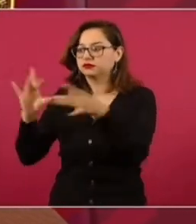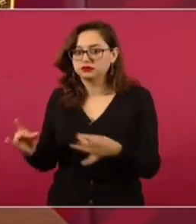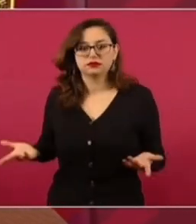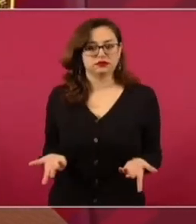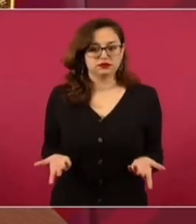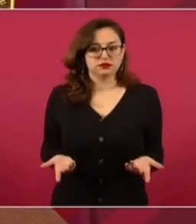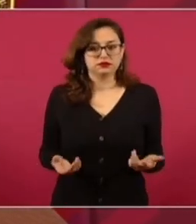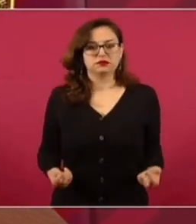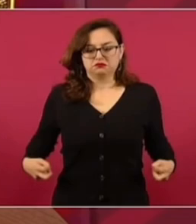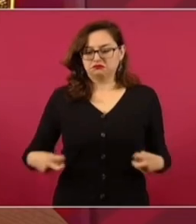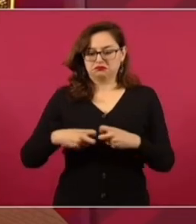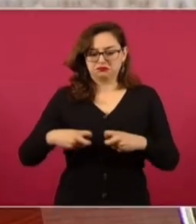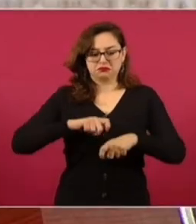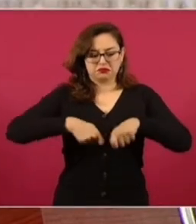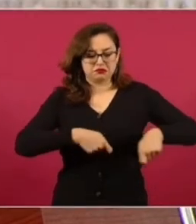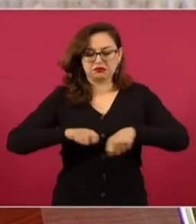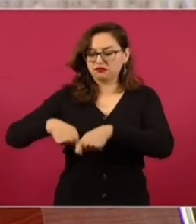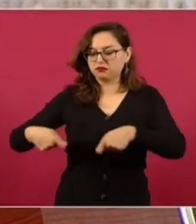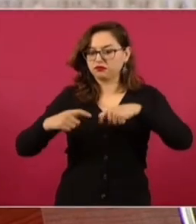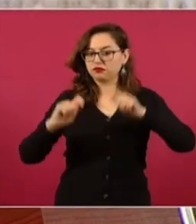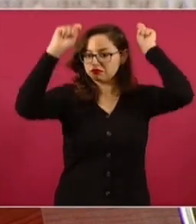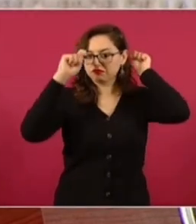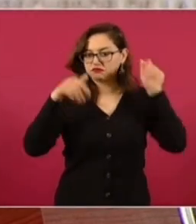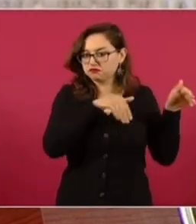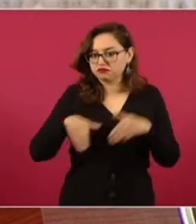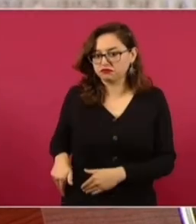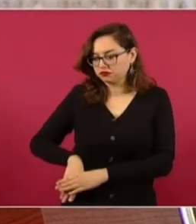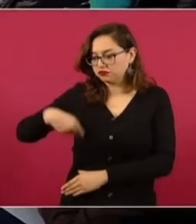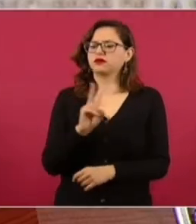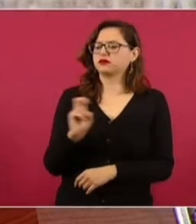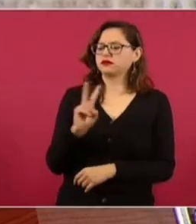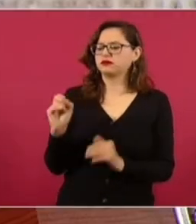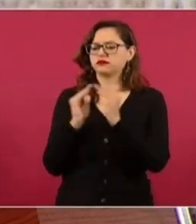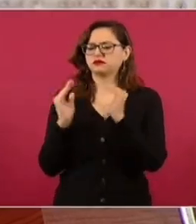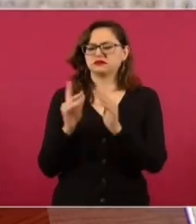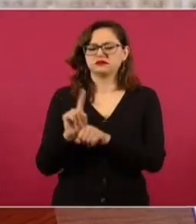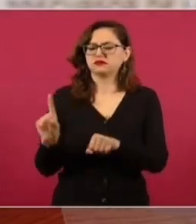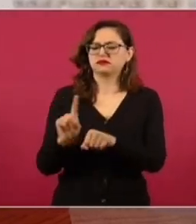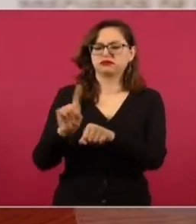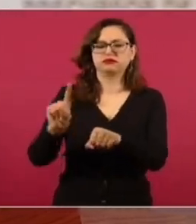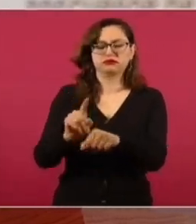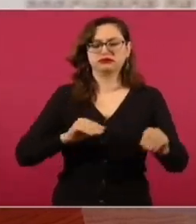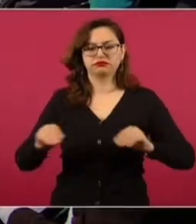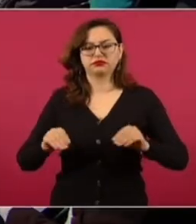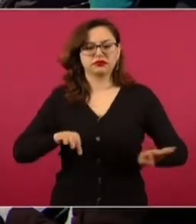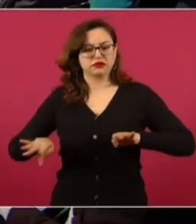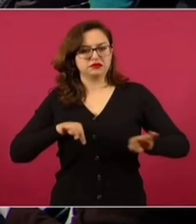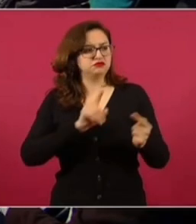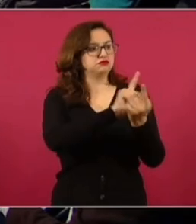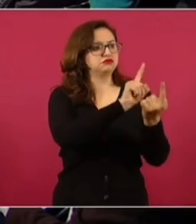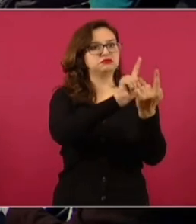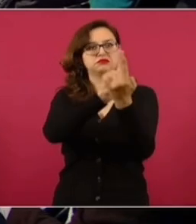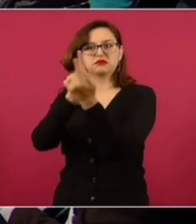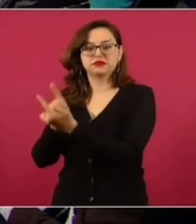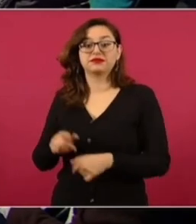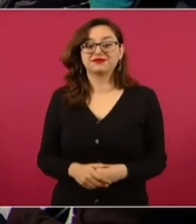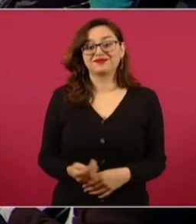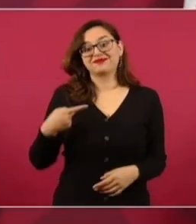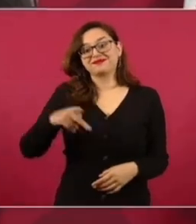pónganse sus tenis, su sombrero, su moral y sus volantes y vayan casa por casa. Pero no, como se puso de moda lo del internet,